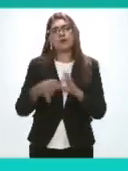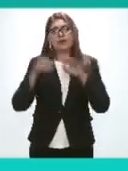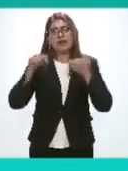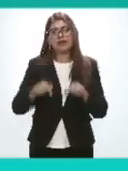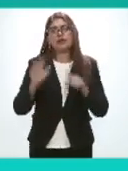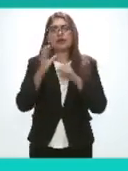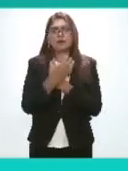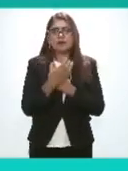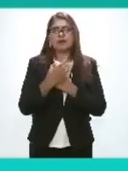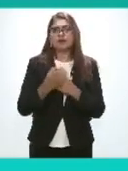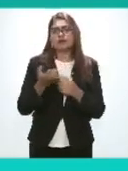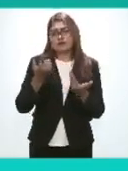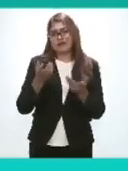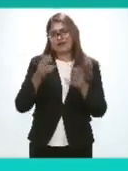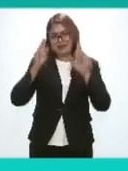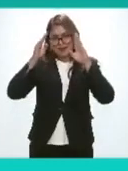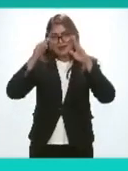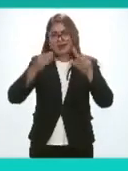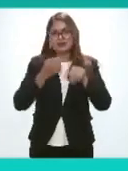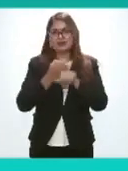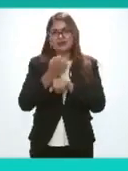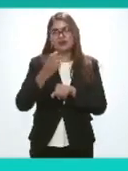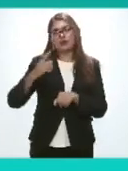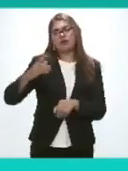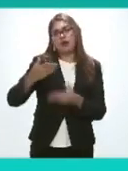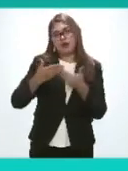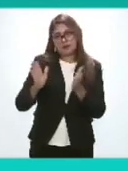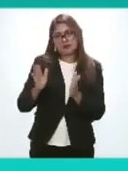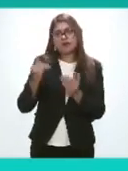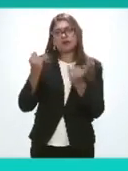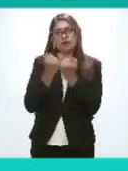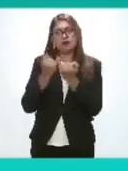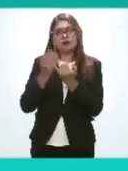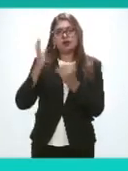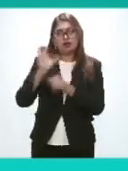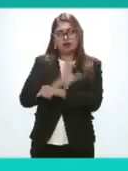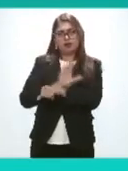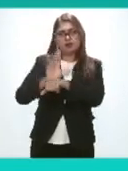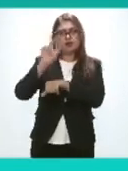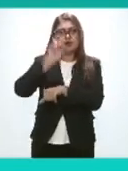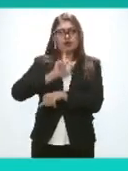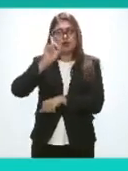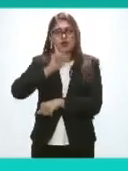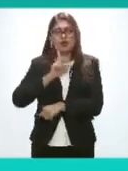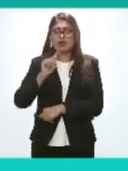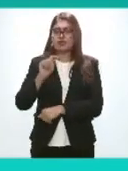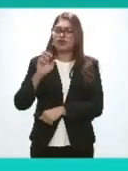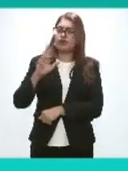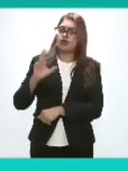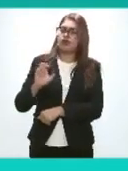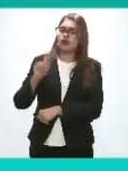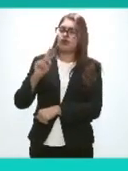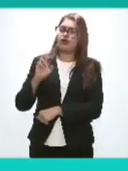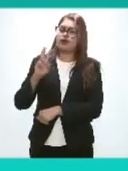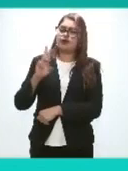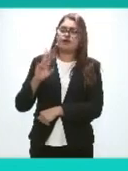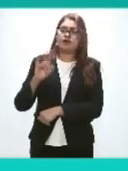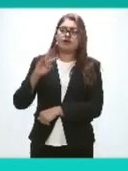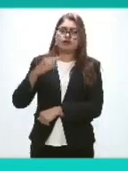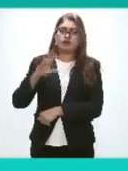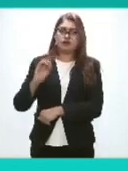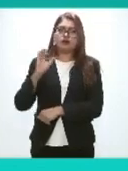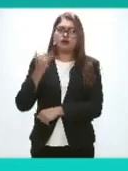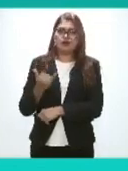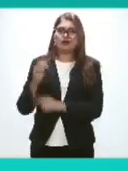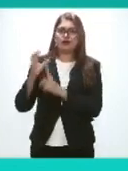de las comisiones de estado abierto por supuesto a su coordinadora Tere Treviño y también de la comisión jurídica comandados por